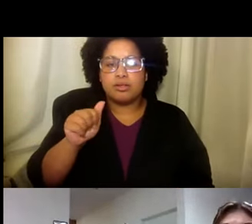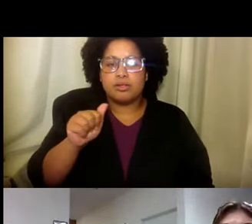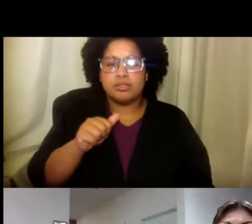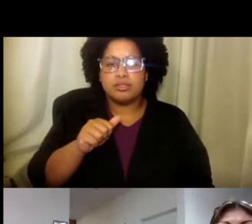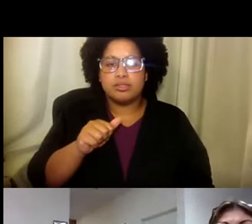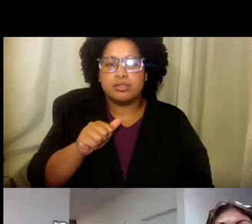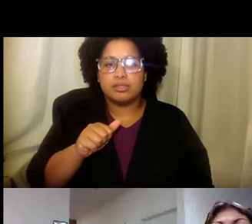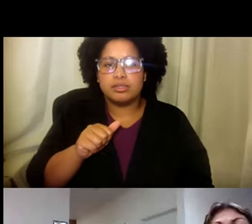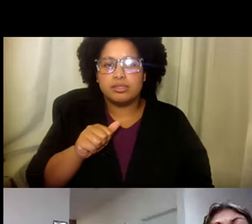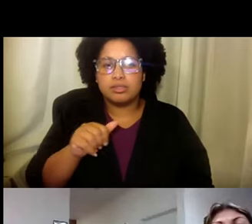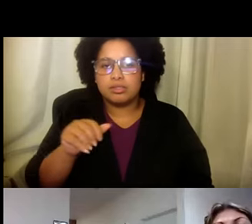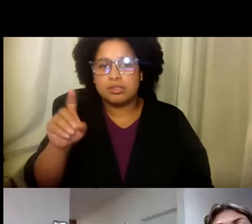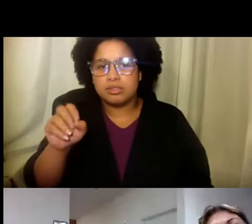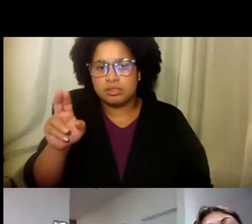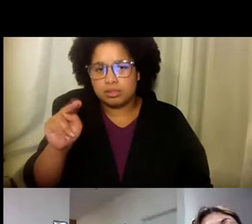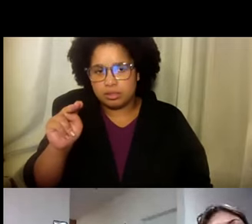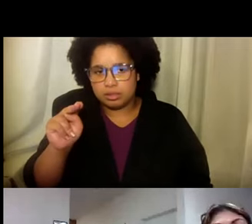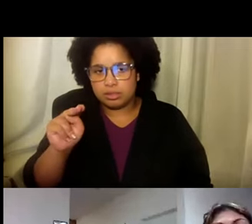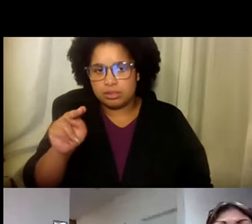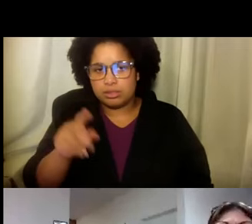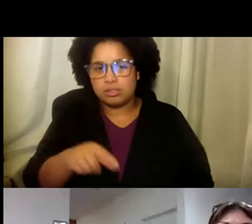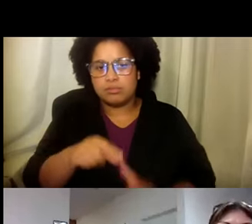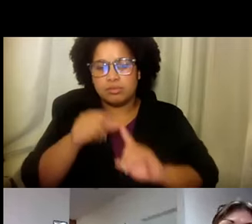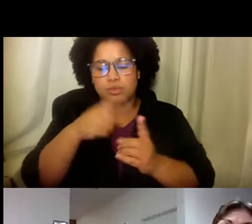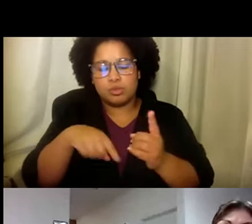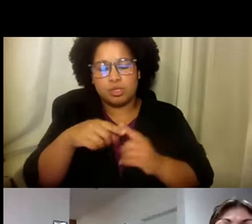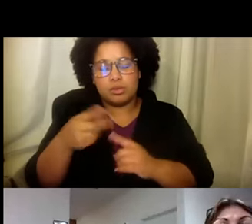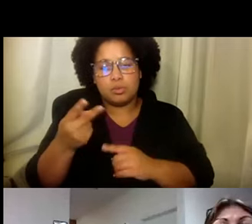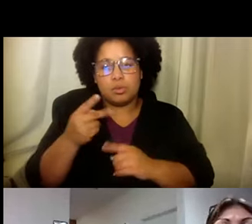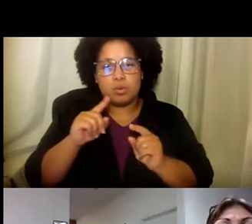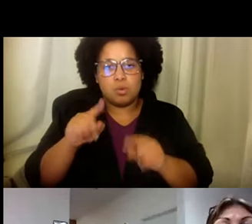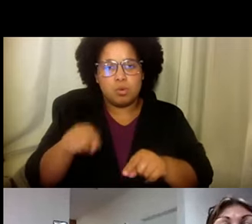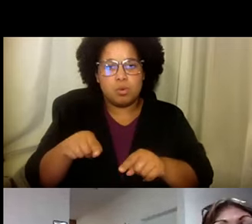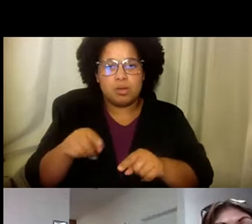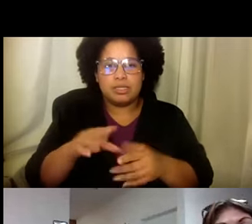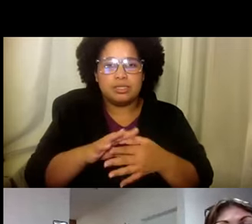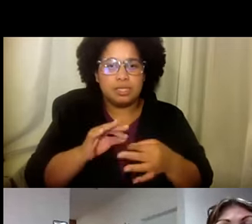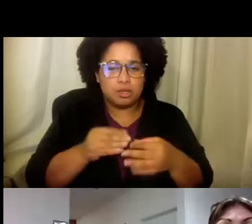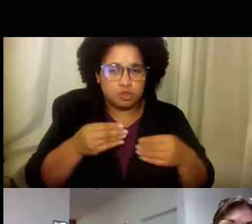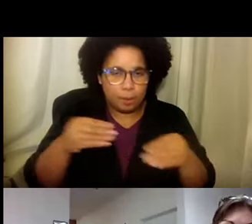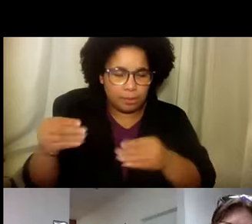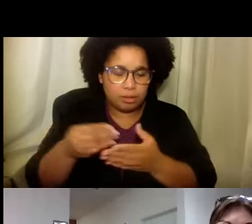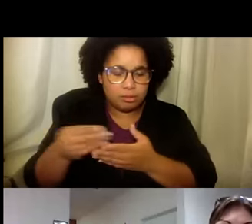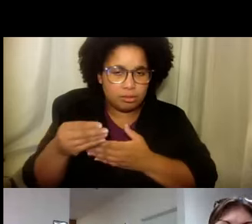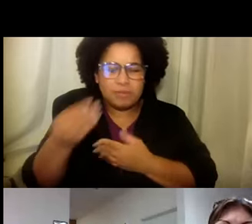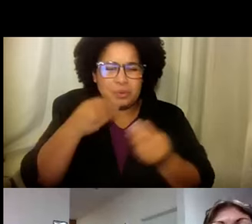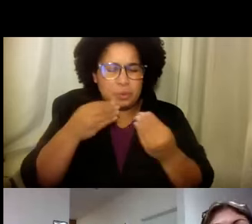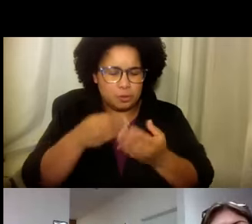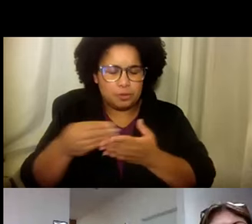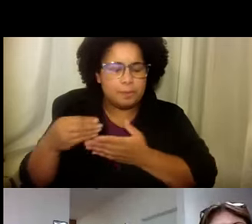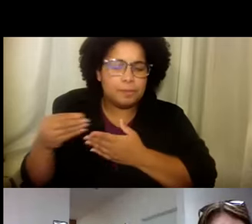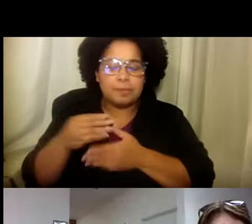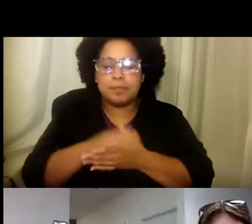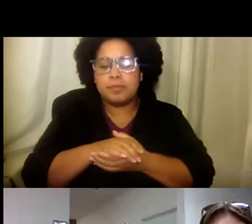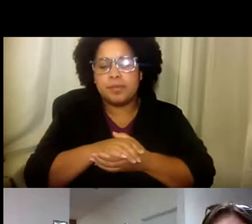Ah sí. Rosa. Diga. Y para Dan. Especialmente. Por ejemplo. Como mencionó. Cuando a veces. Vamos